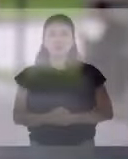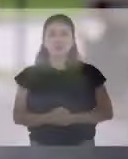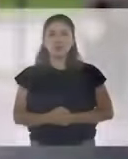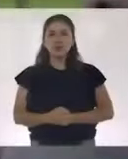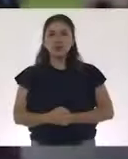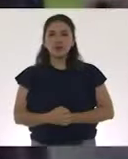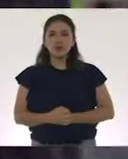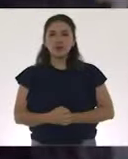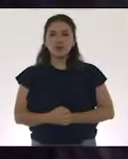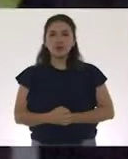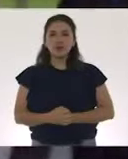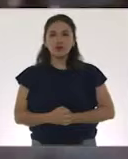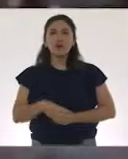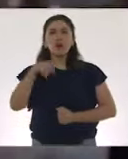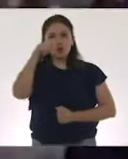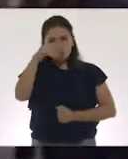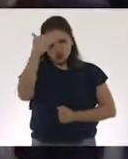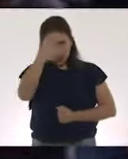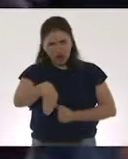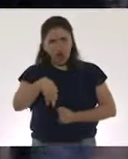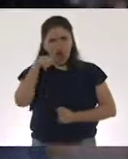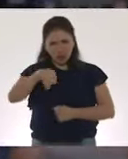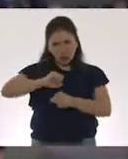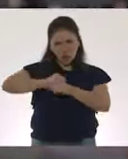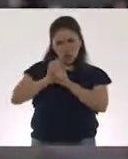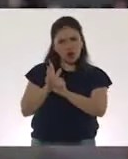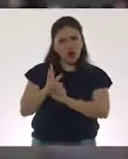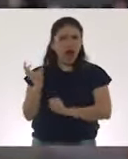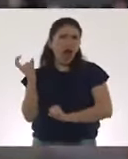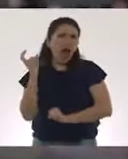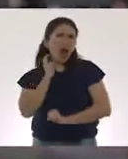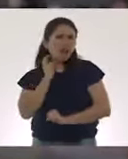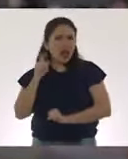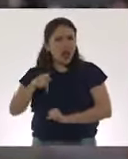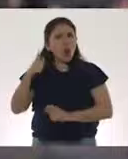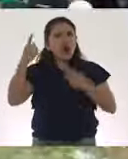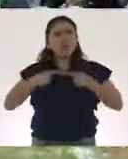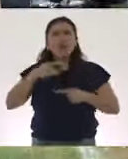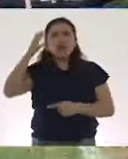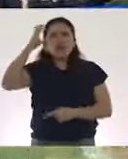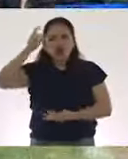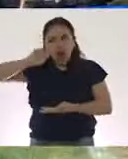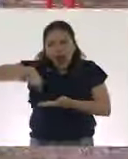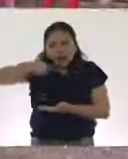¿Cómo saben que viene de un murciélago? ¿Es cierto que un chino se lo comió en una sopa cruda?